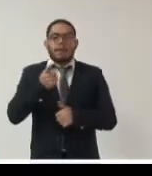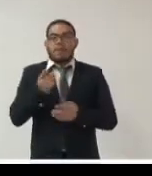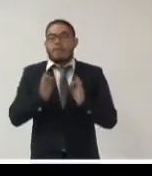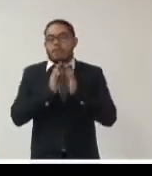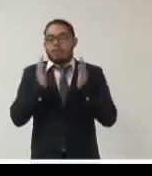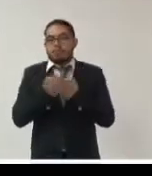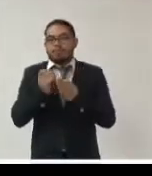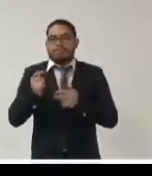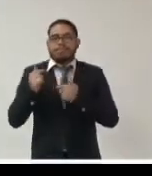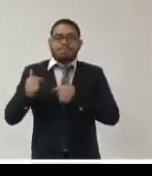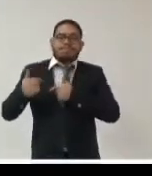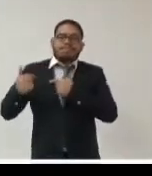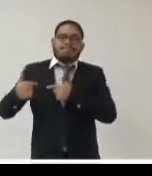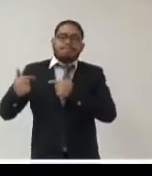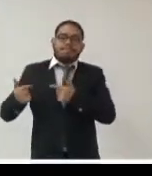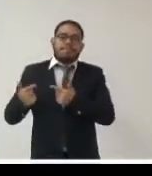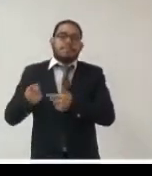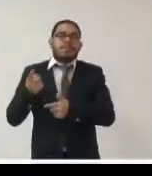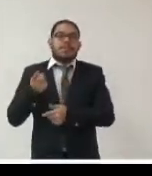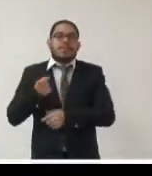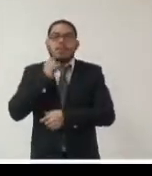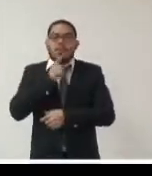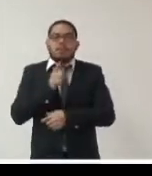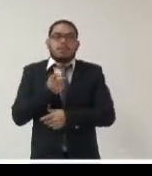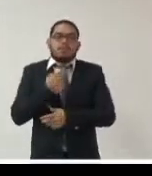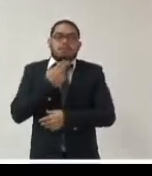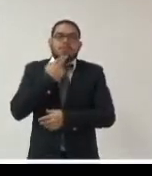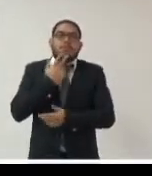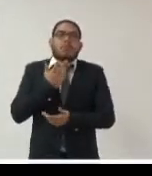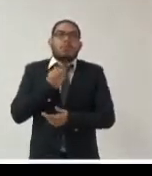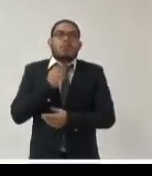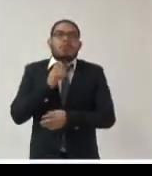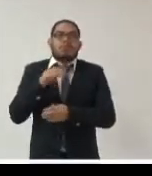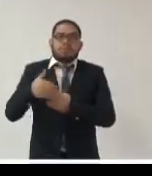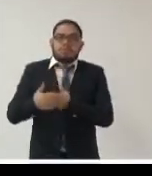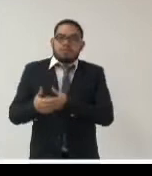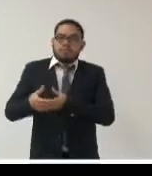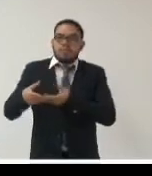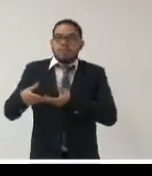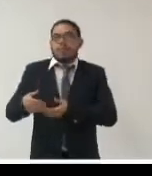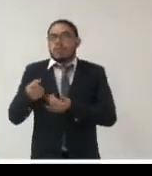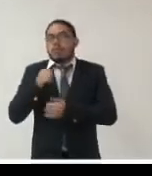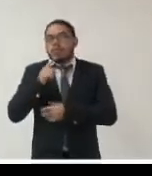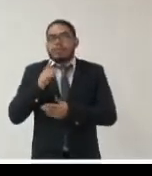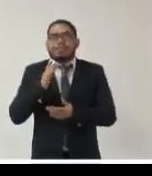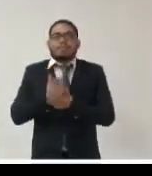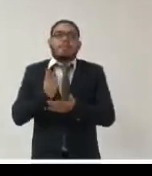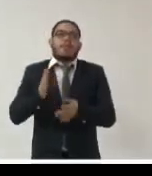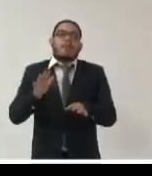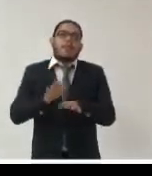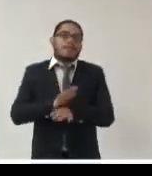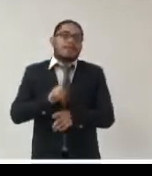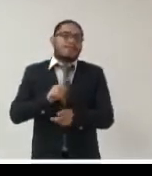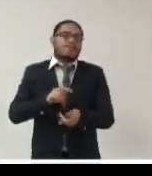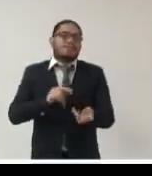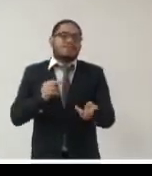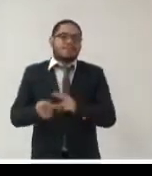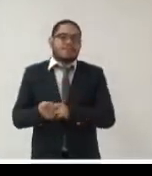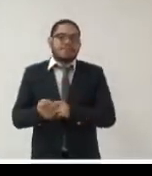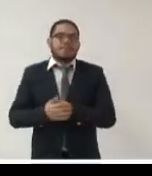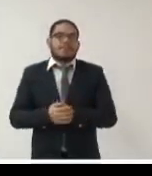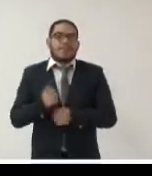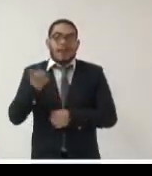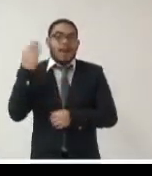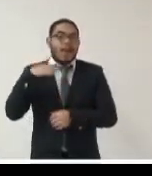tradicional de conservar o de tener todos estos documentos pues era de una manera analógica o física no